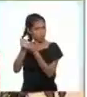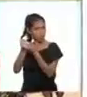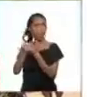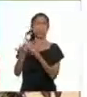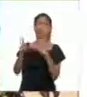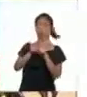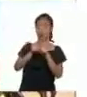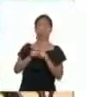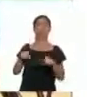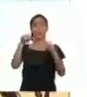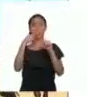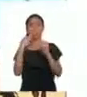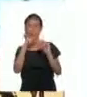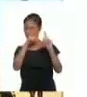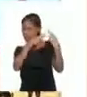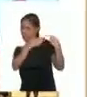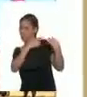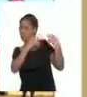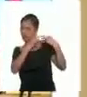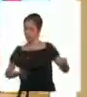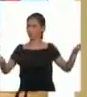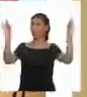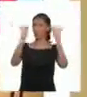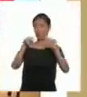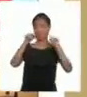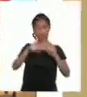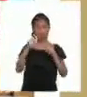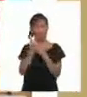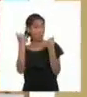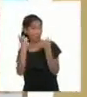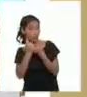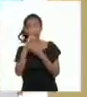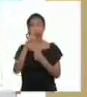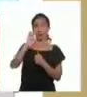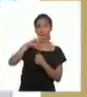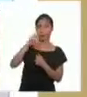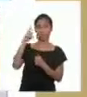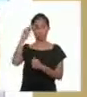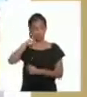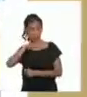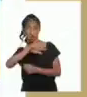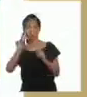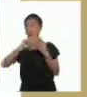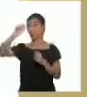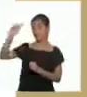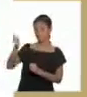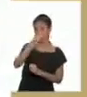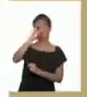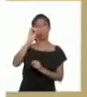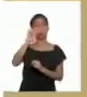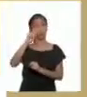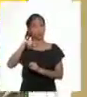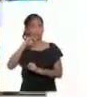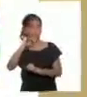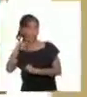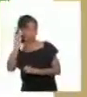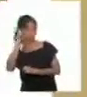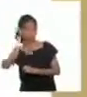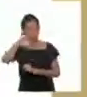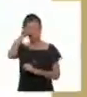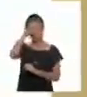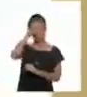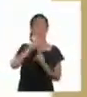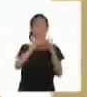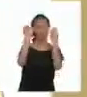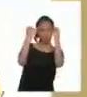creación de nuestra república. Participó en la redacción de la primera constitución política del Perú. Sus ideas lo llevaron a escribir artículos que